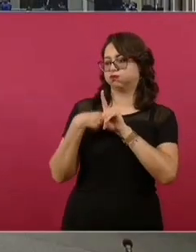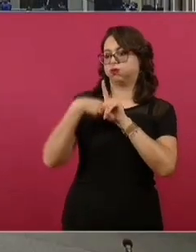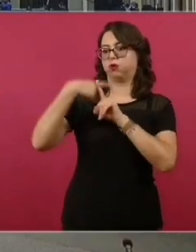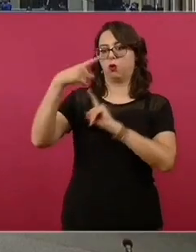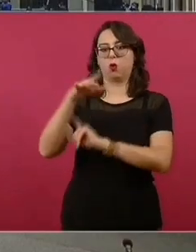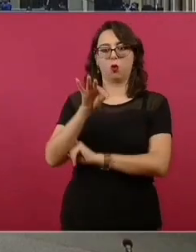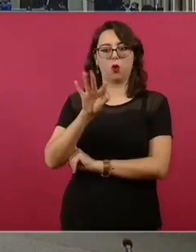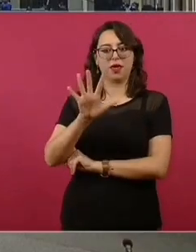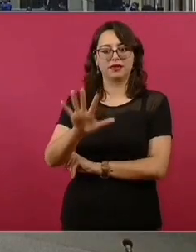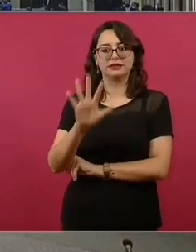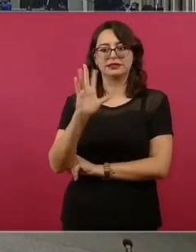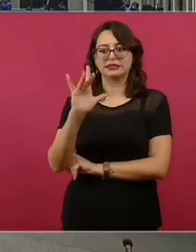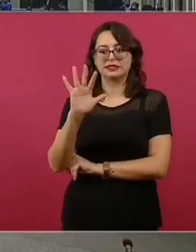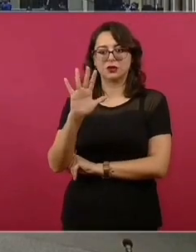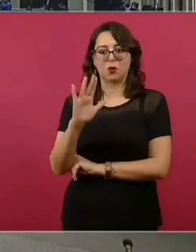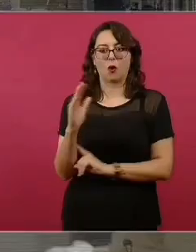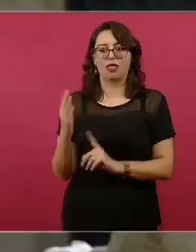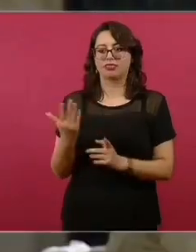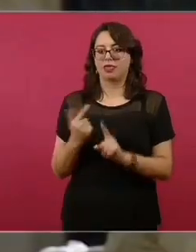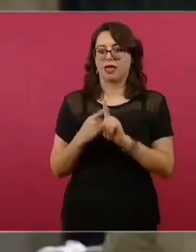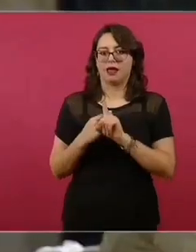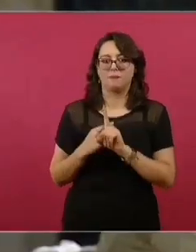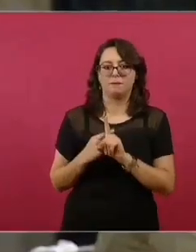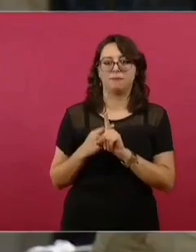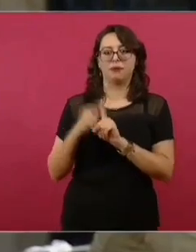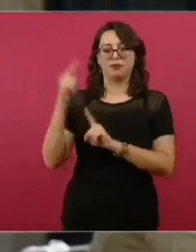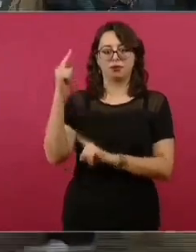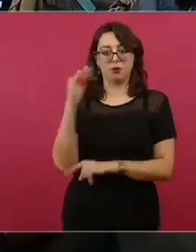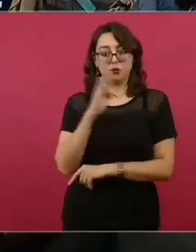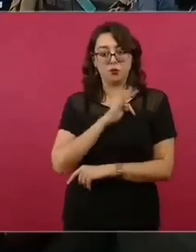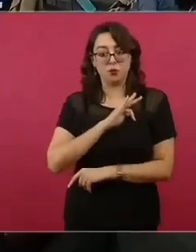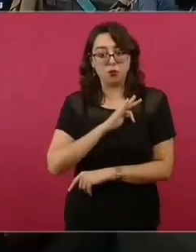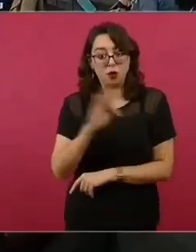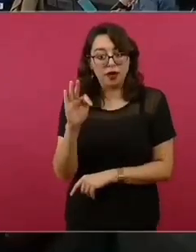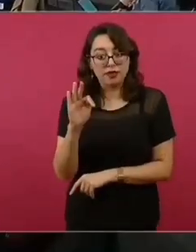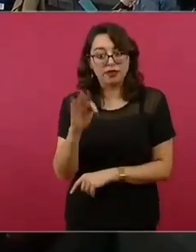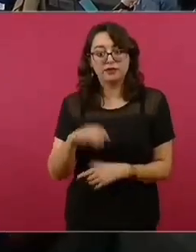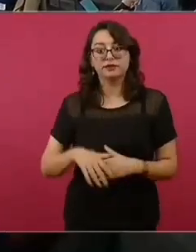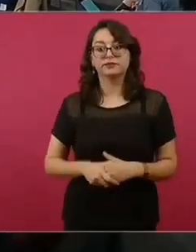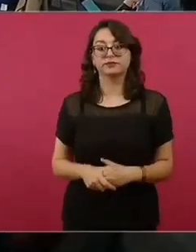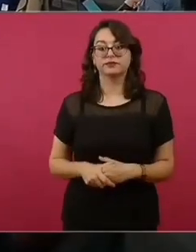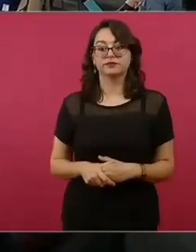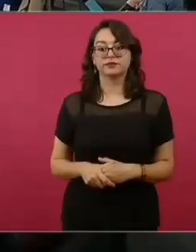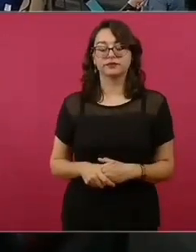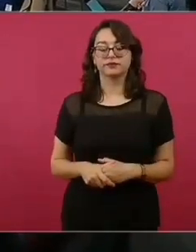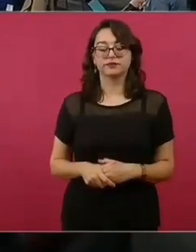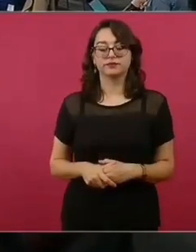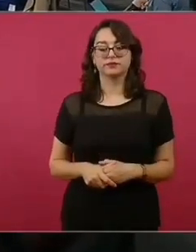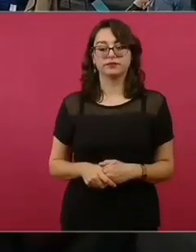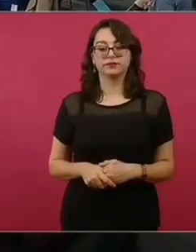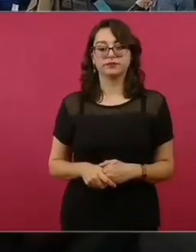grados en Sonora. ¿Qué opina de esto? ¿Cree que pudiera ser posible? Sí, hay que seguir